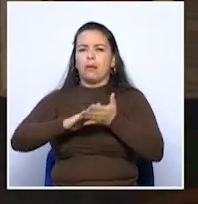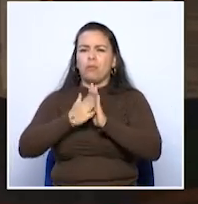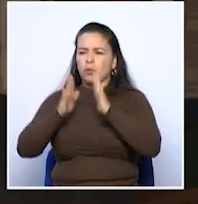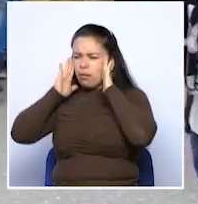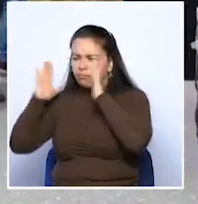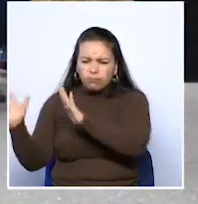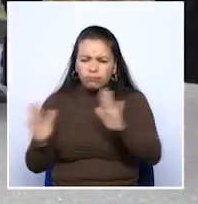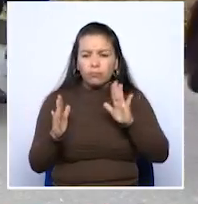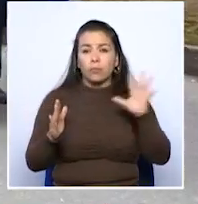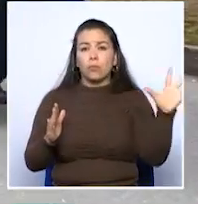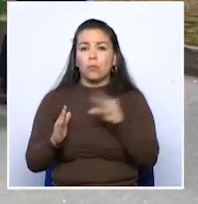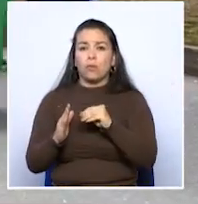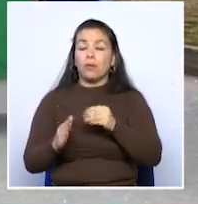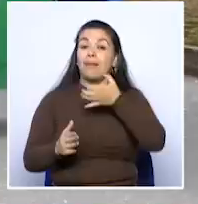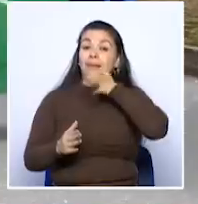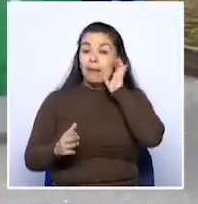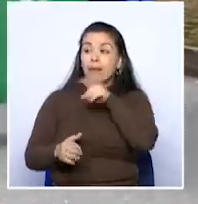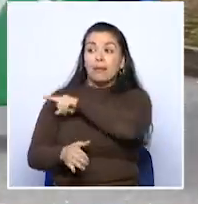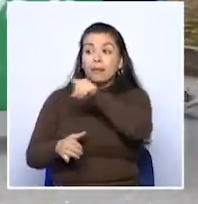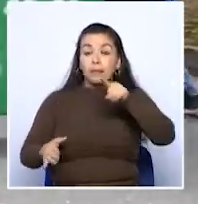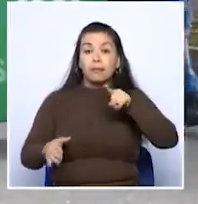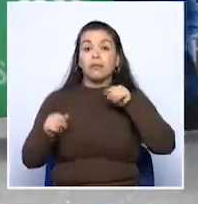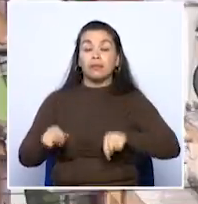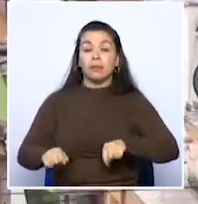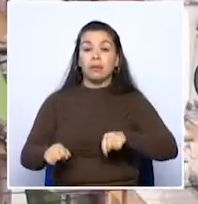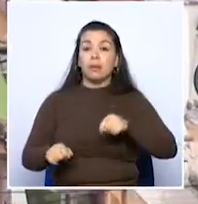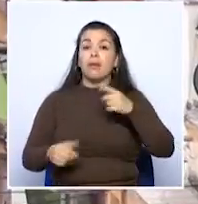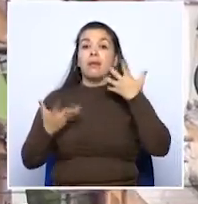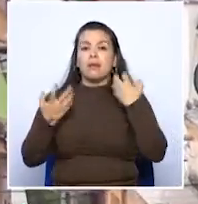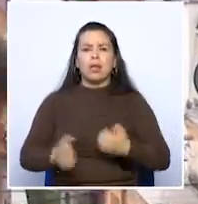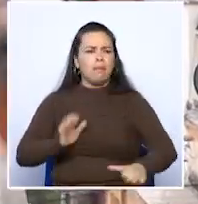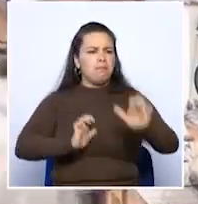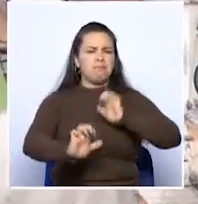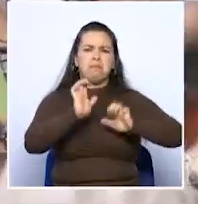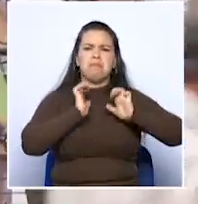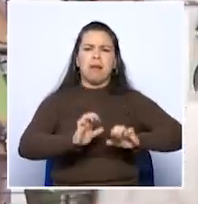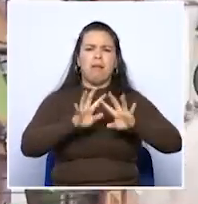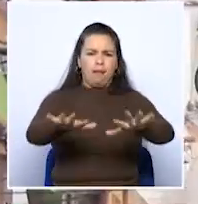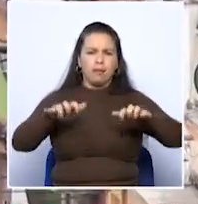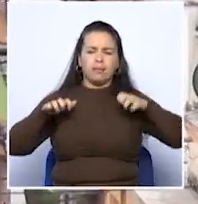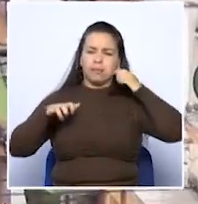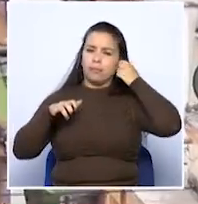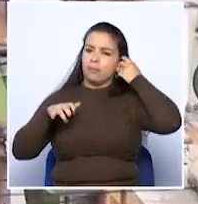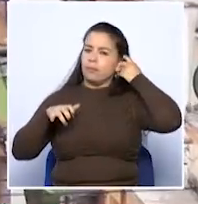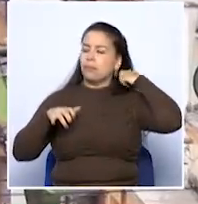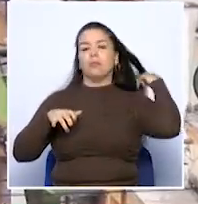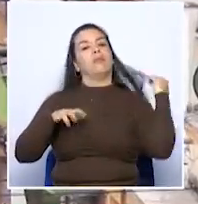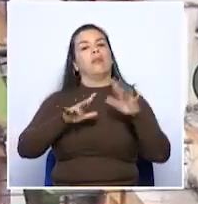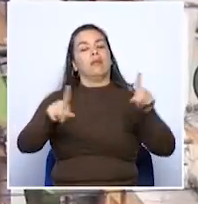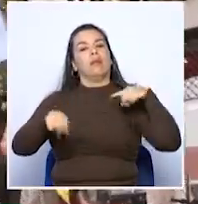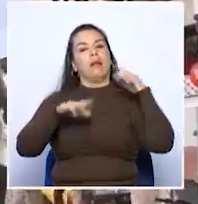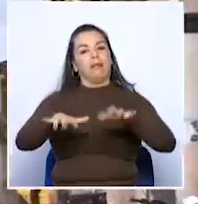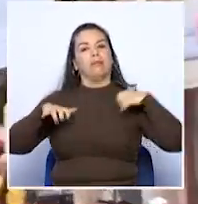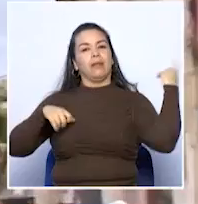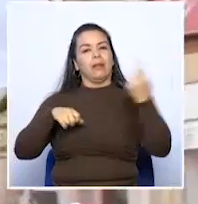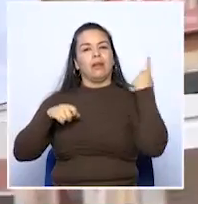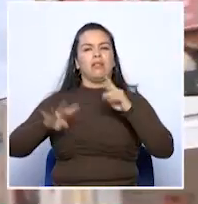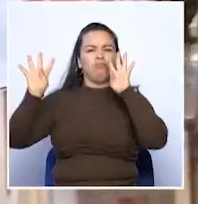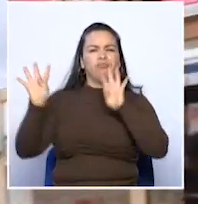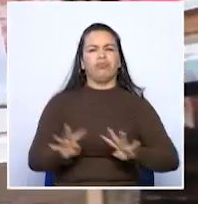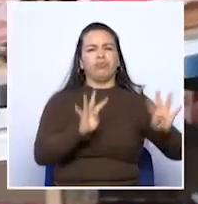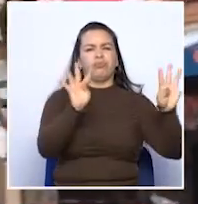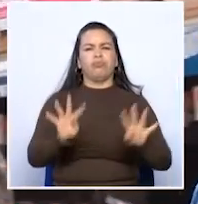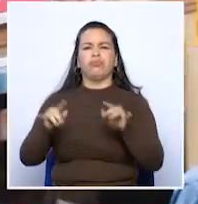educativas. En Caldas el sindicato de maestros educal realizará diferentes actos como asambleas generales y movilizaciones por las calles de Manizales.